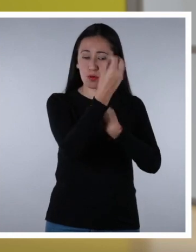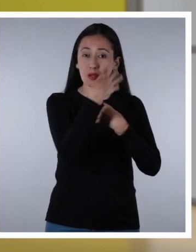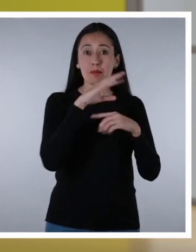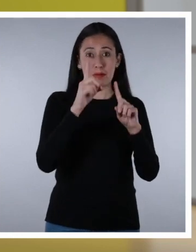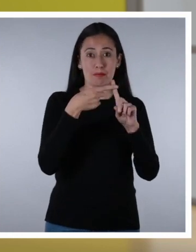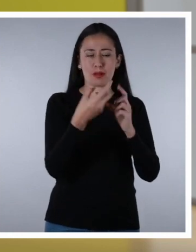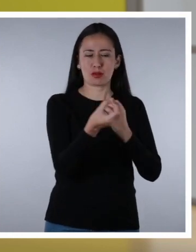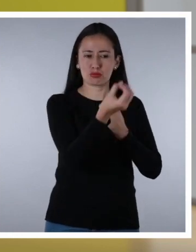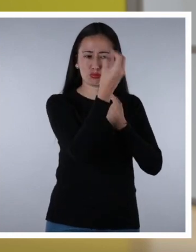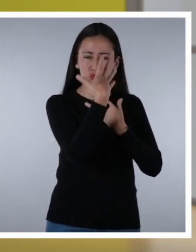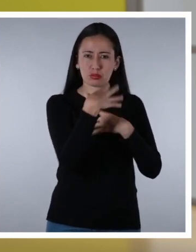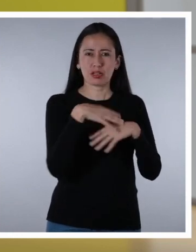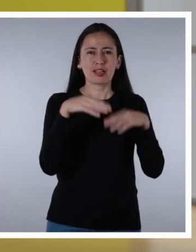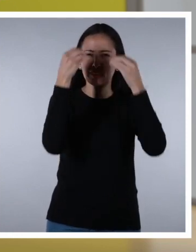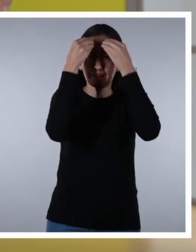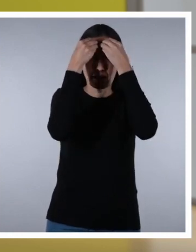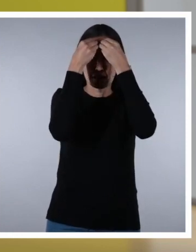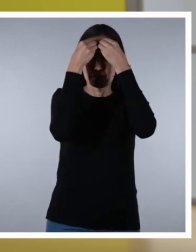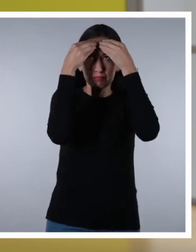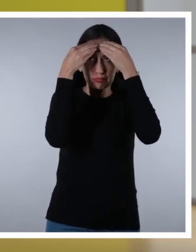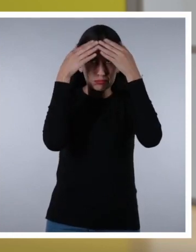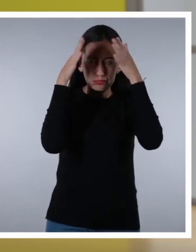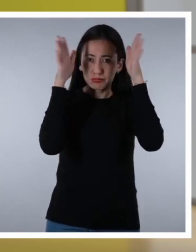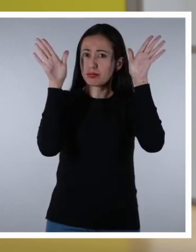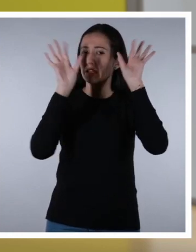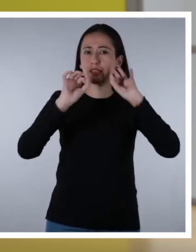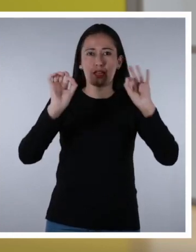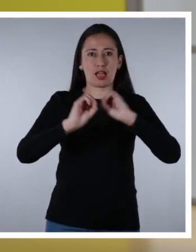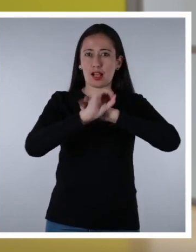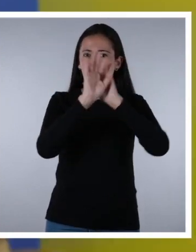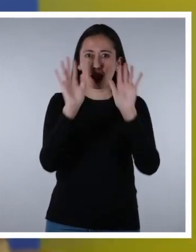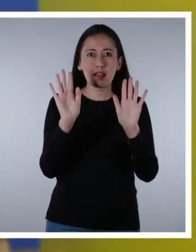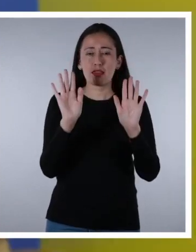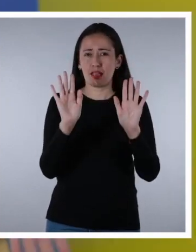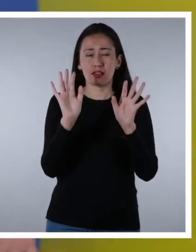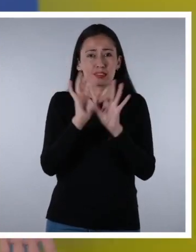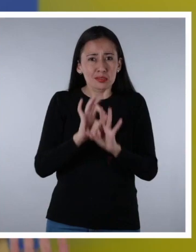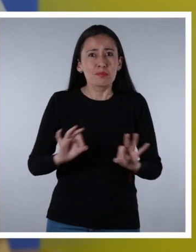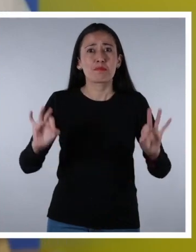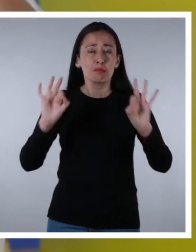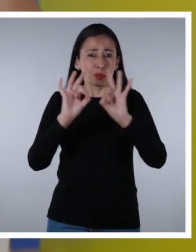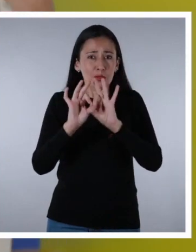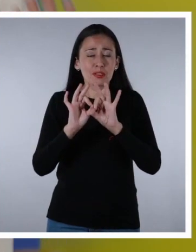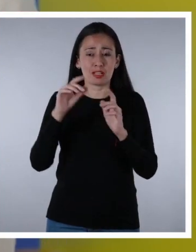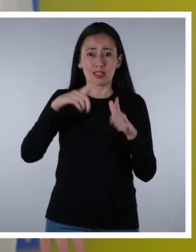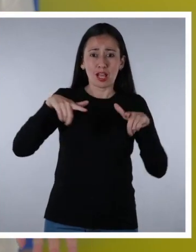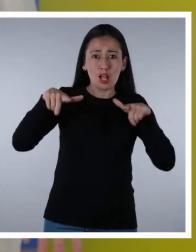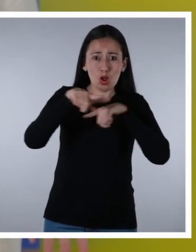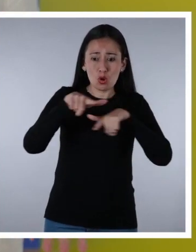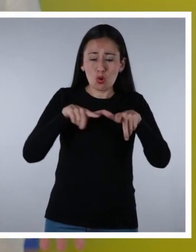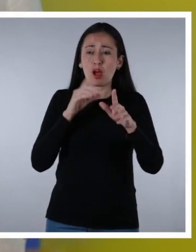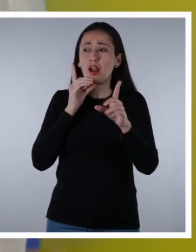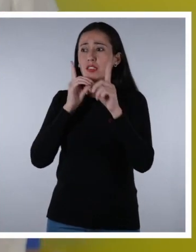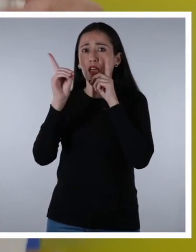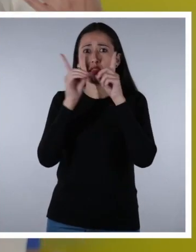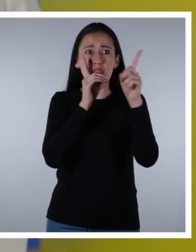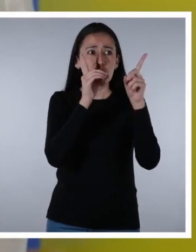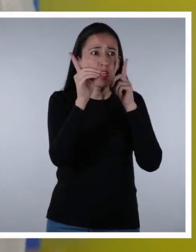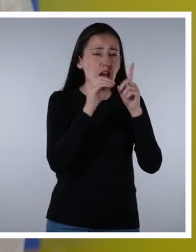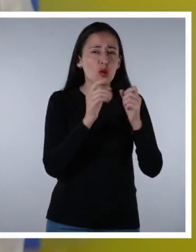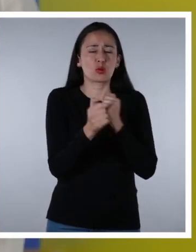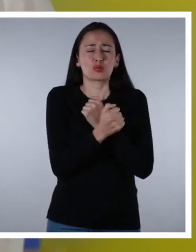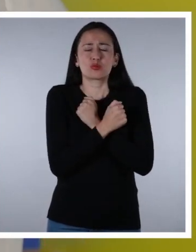el tema. A quitarnos los tapujos y a hablar con claridad. Es fundamental crear espacios de diálogo cercano,